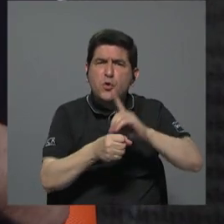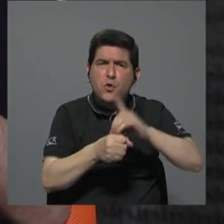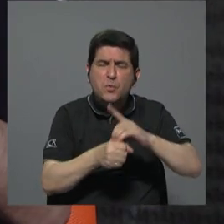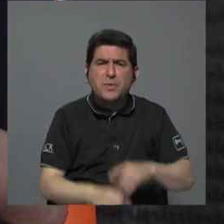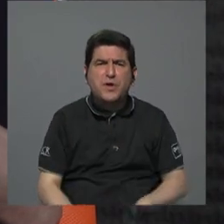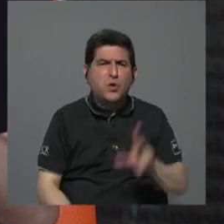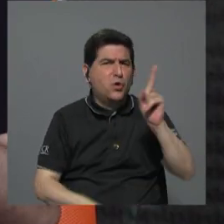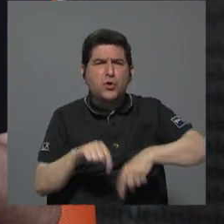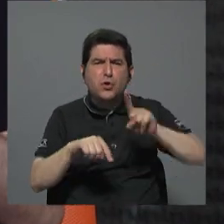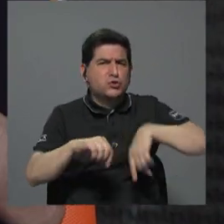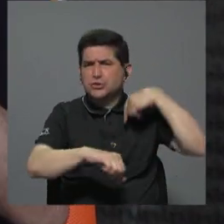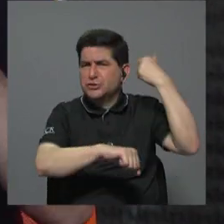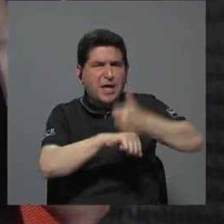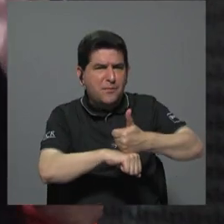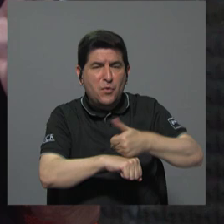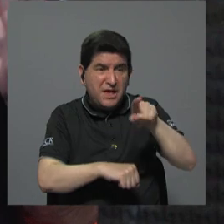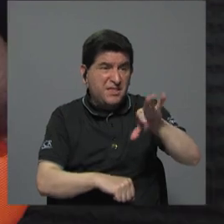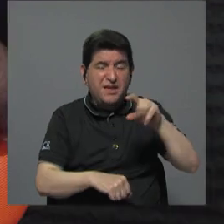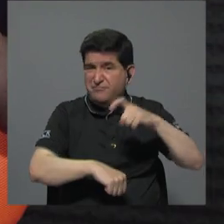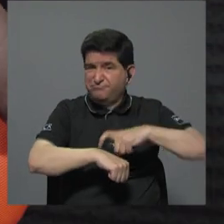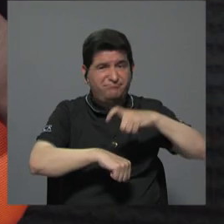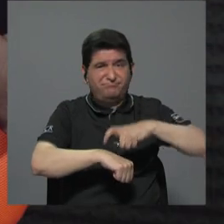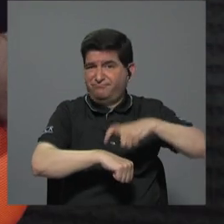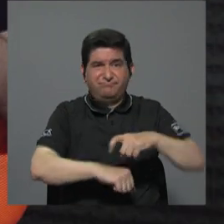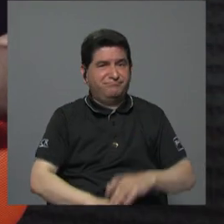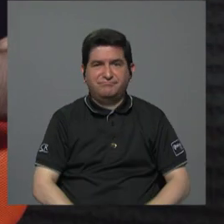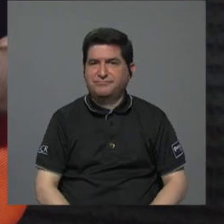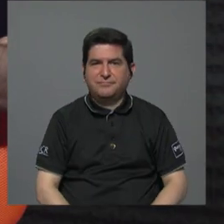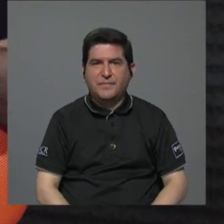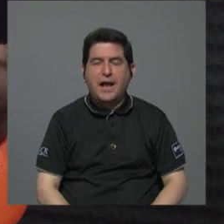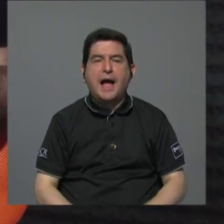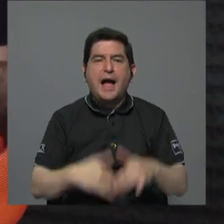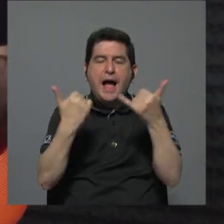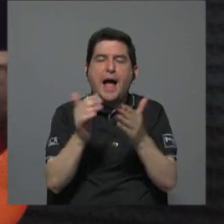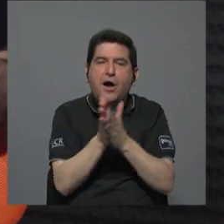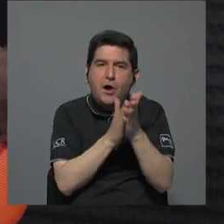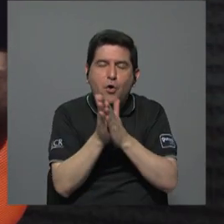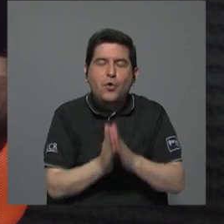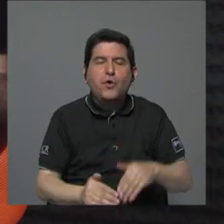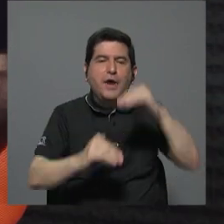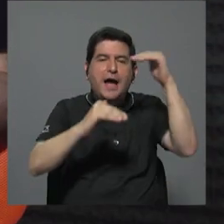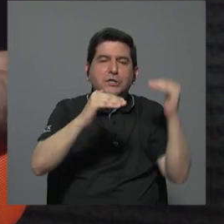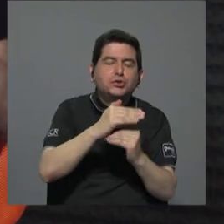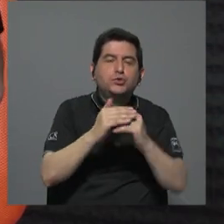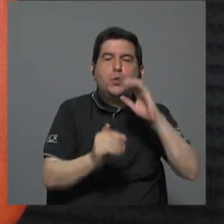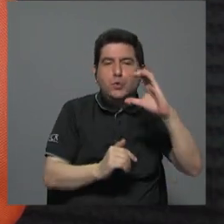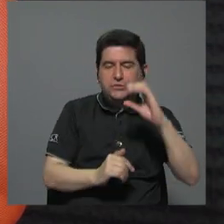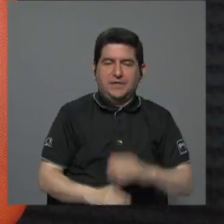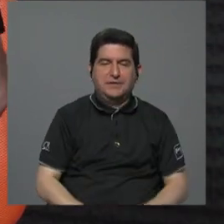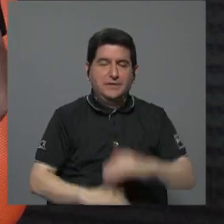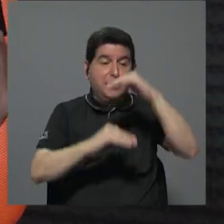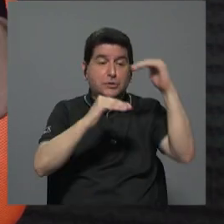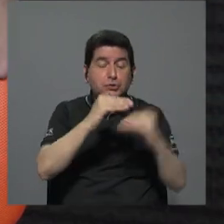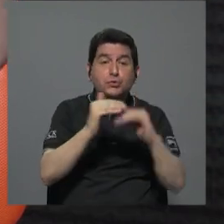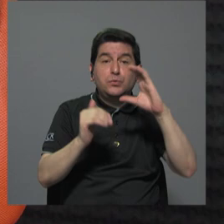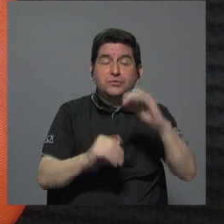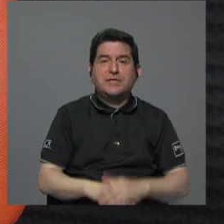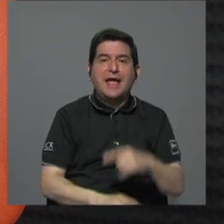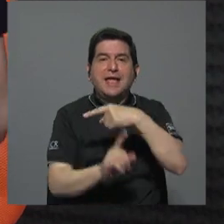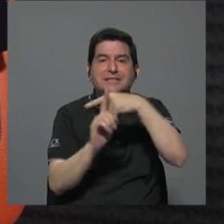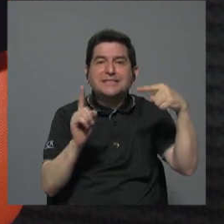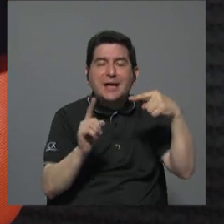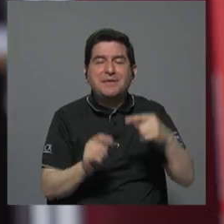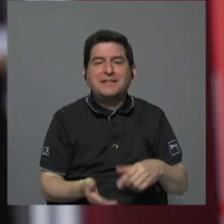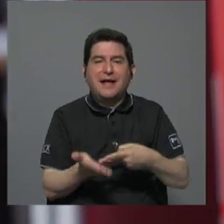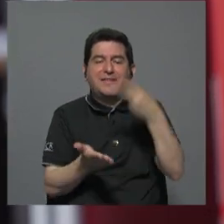no se puede asignar en esta fase entonces se echa mano el subcociente el subcociente es la mitad del